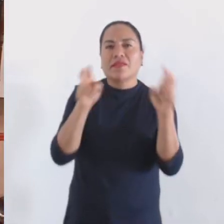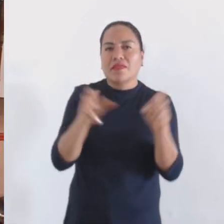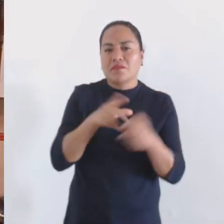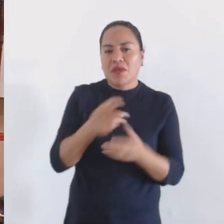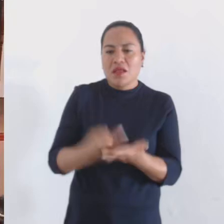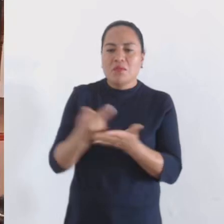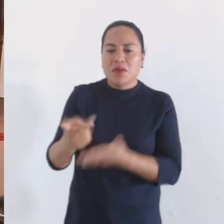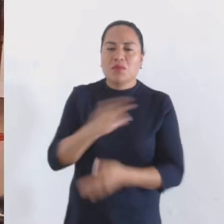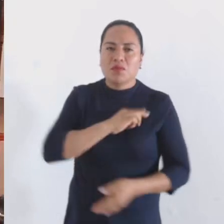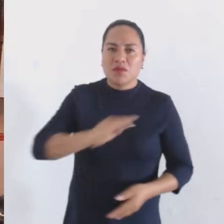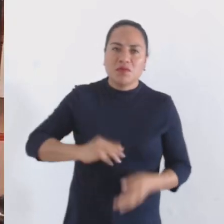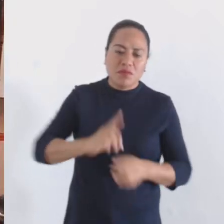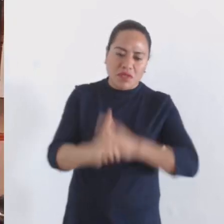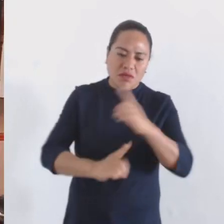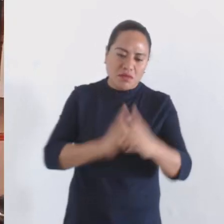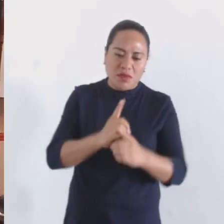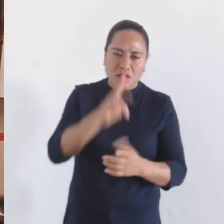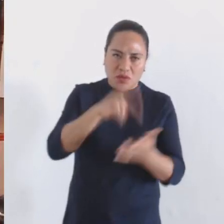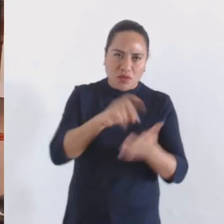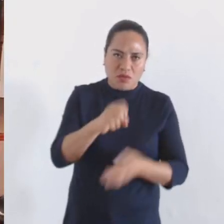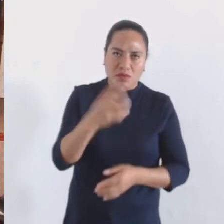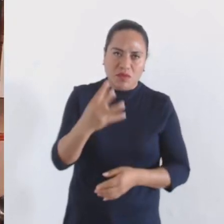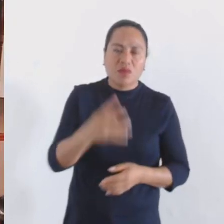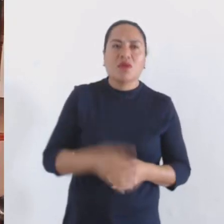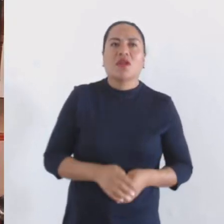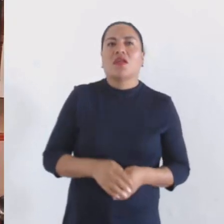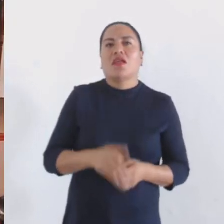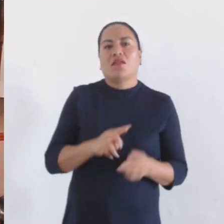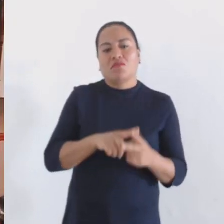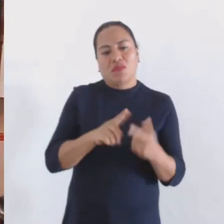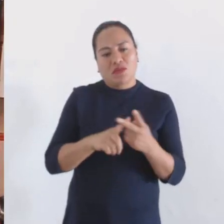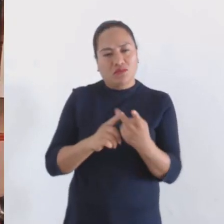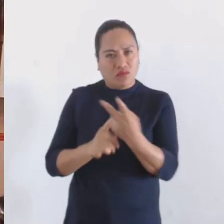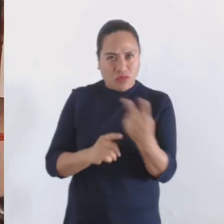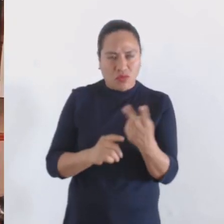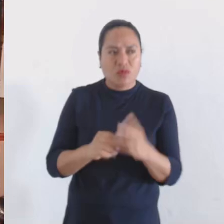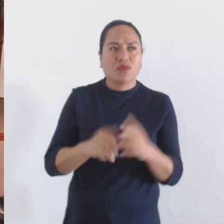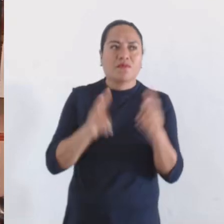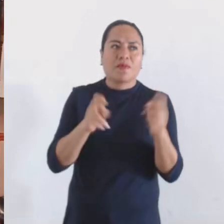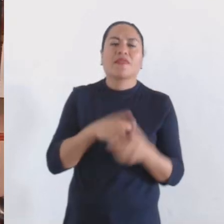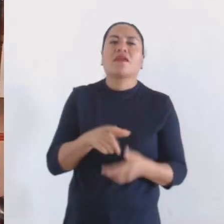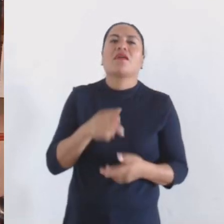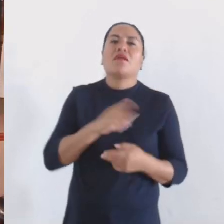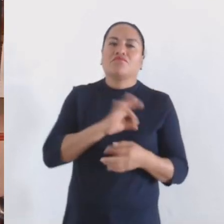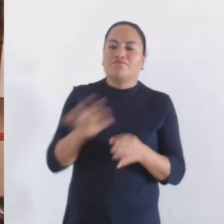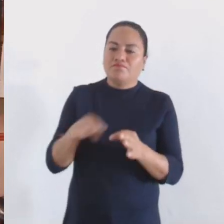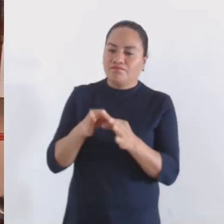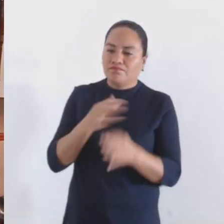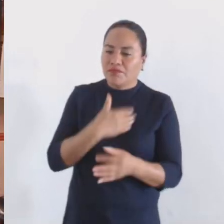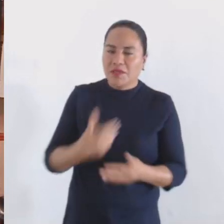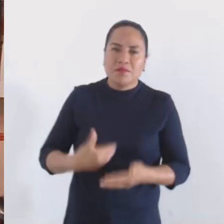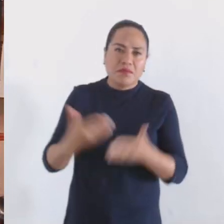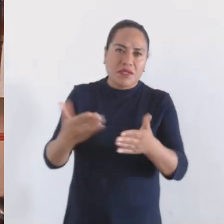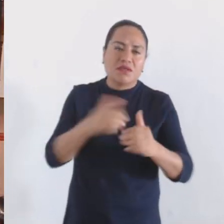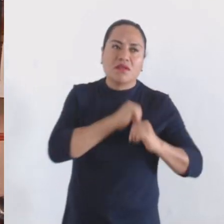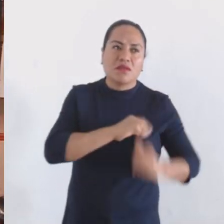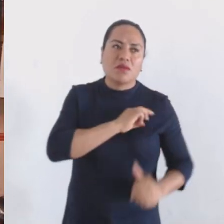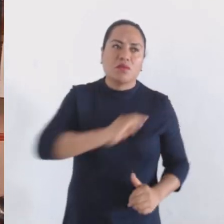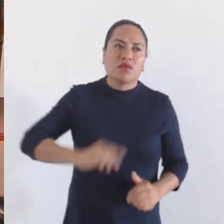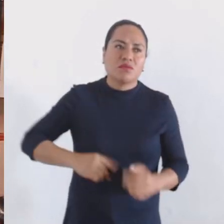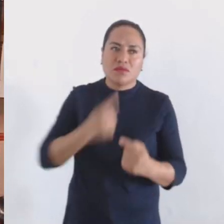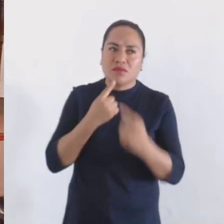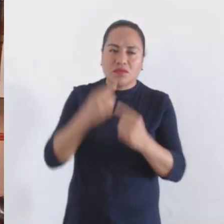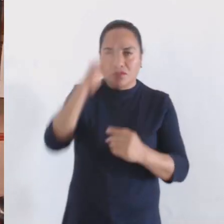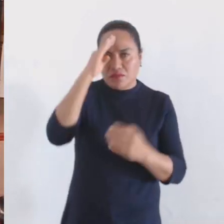del Premio Municipal del Deporte 2024, en ambas modalidades. Es cuanto, señor Presidente, está a su consideración